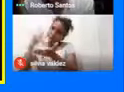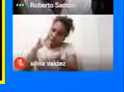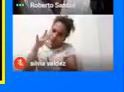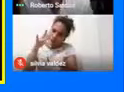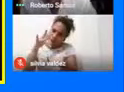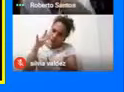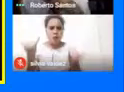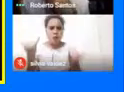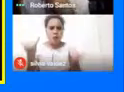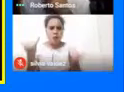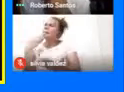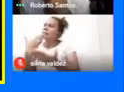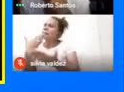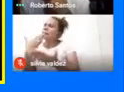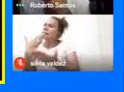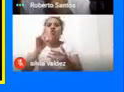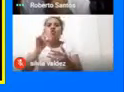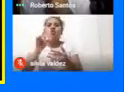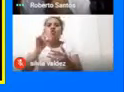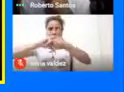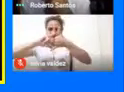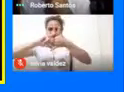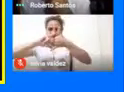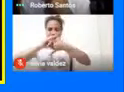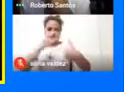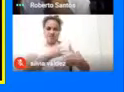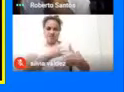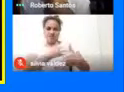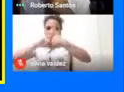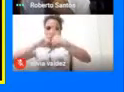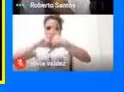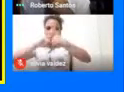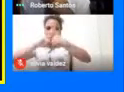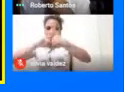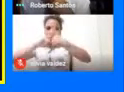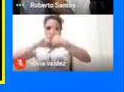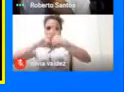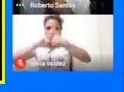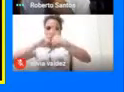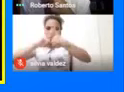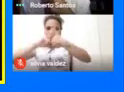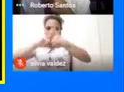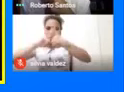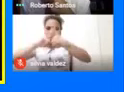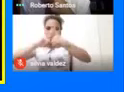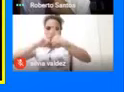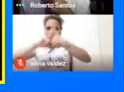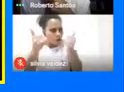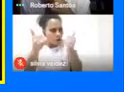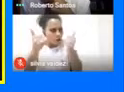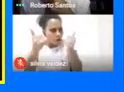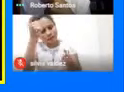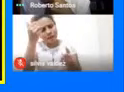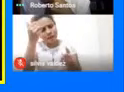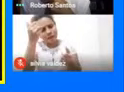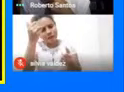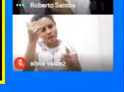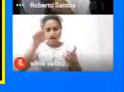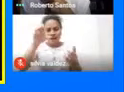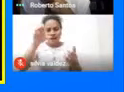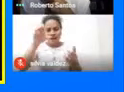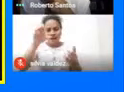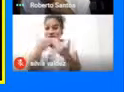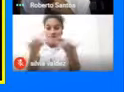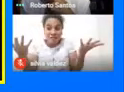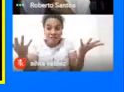acompañarnos En esta cátedra Y bueno Profe Carolina No sé si tenemos Preguntas De nuestros